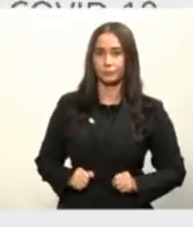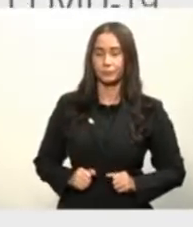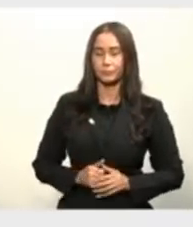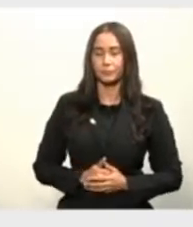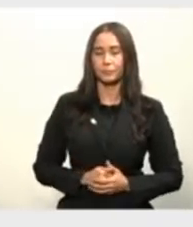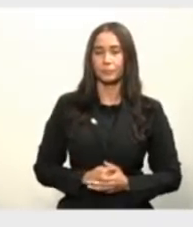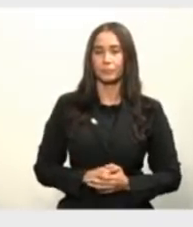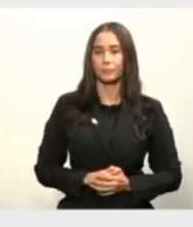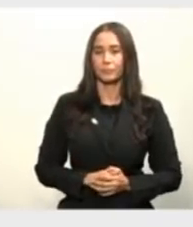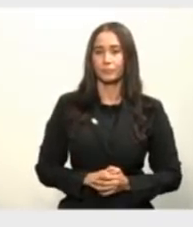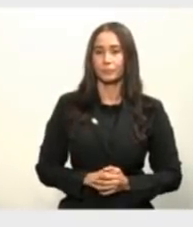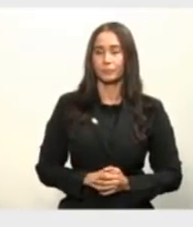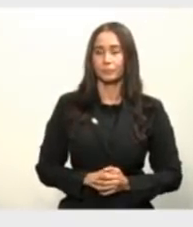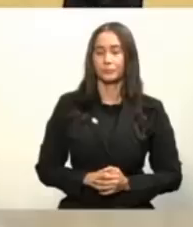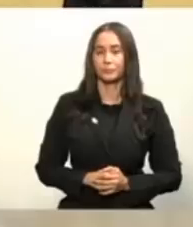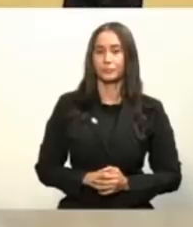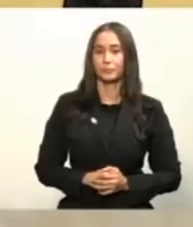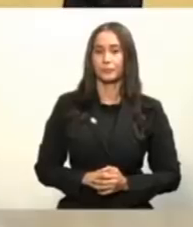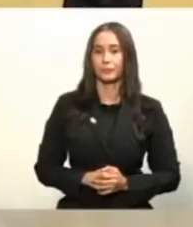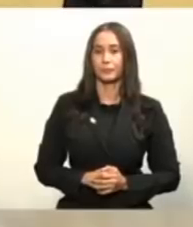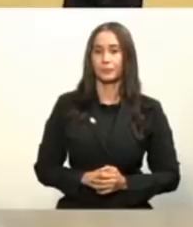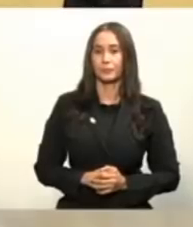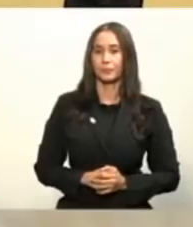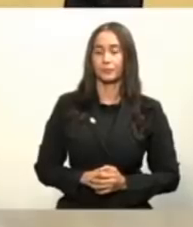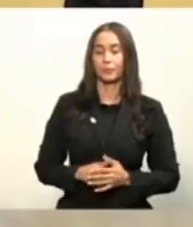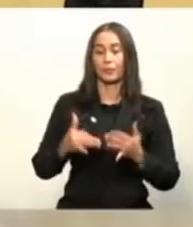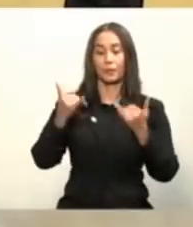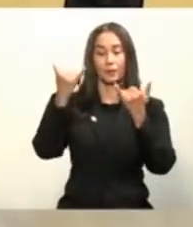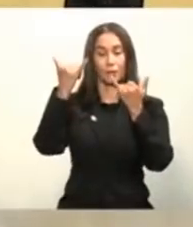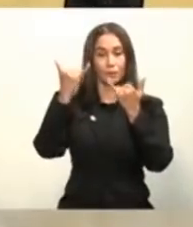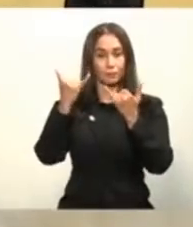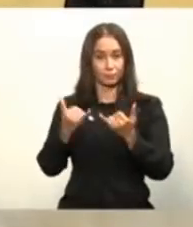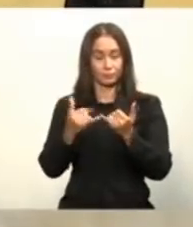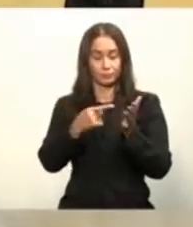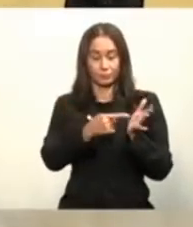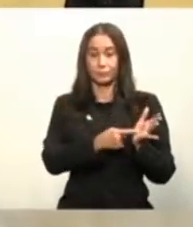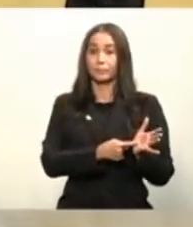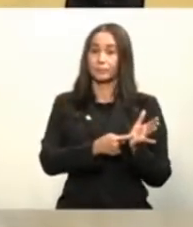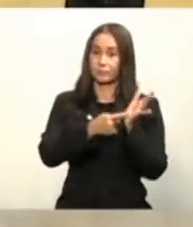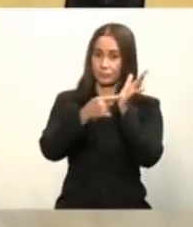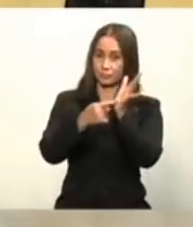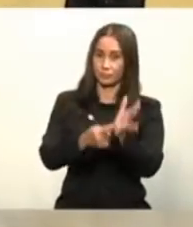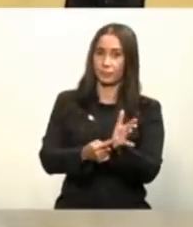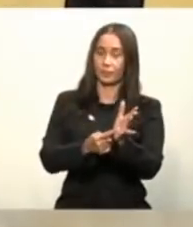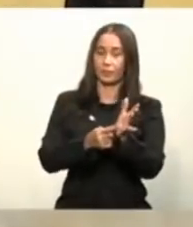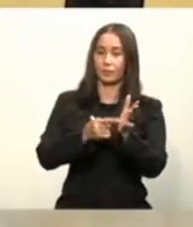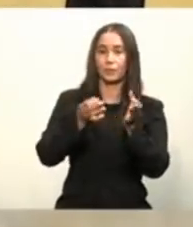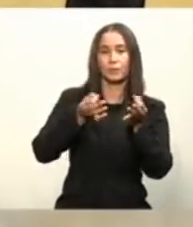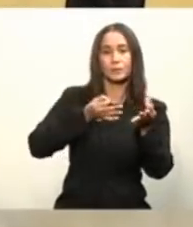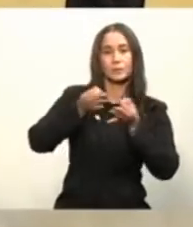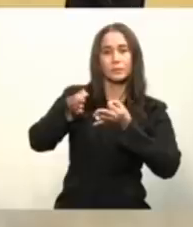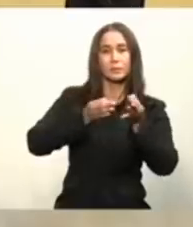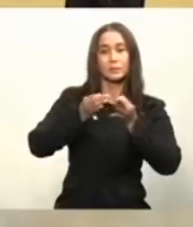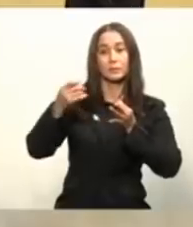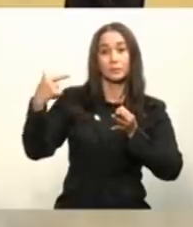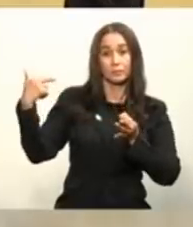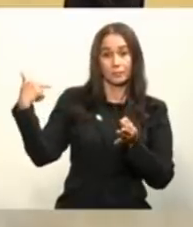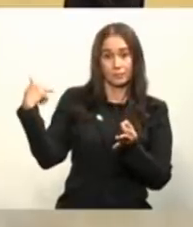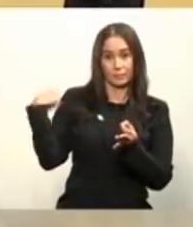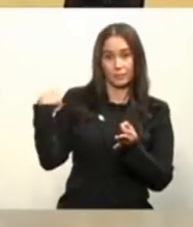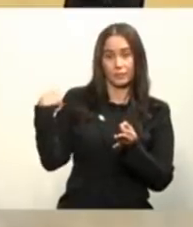Ahora vamos a pasar entonces a mostrarles lo que será Vacunate